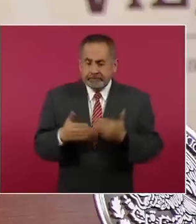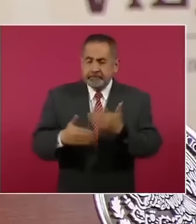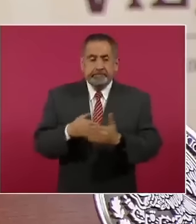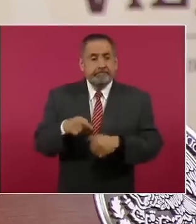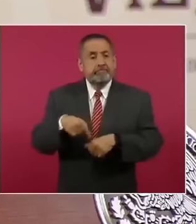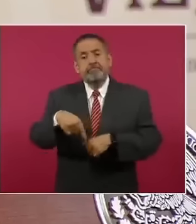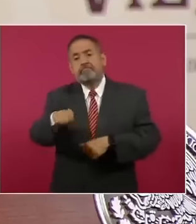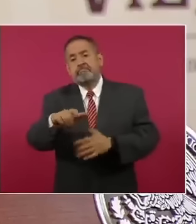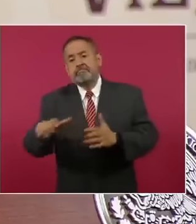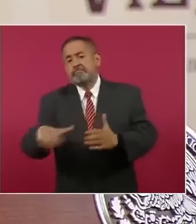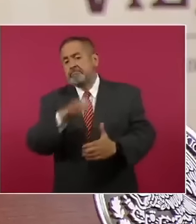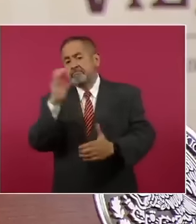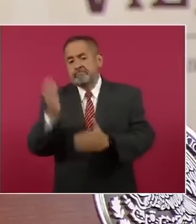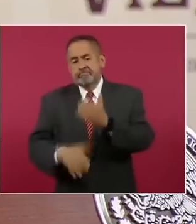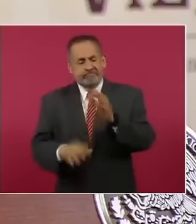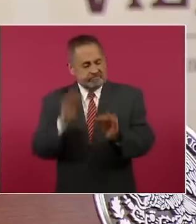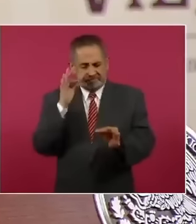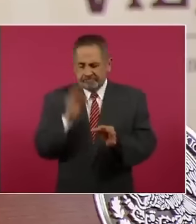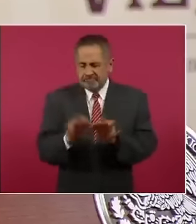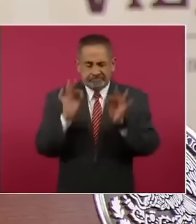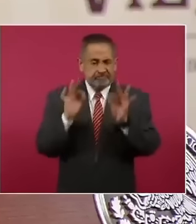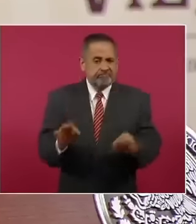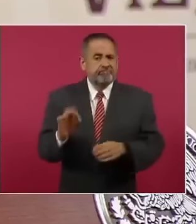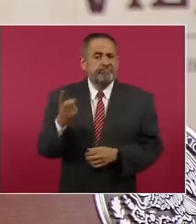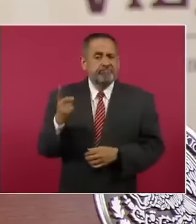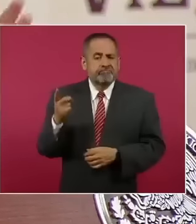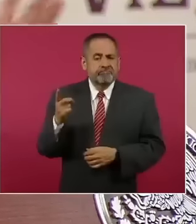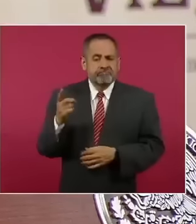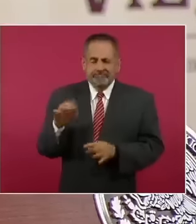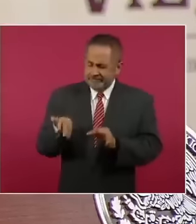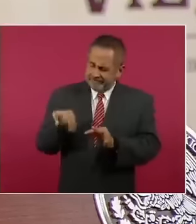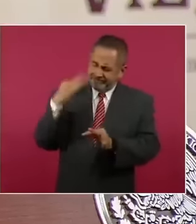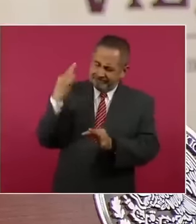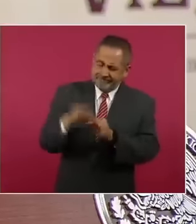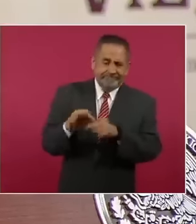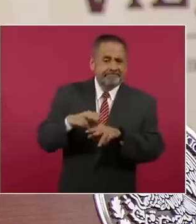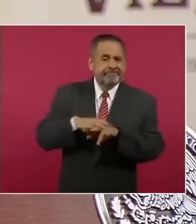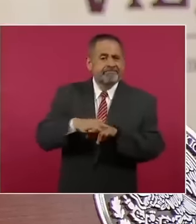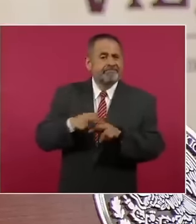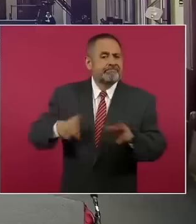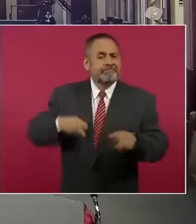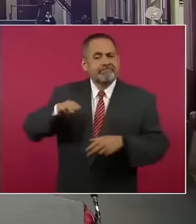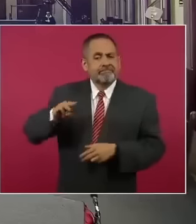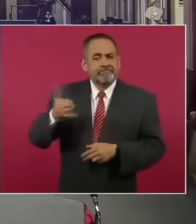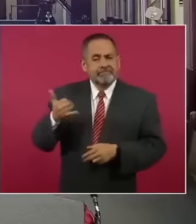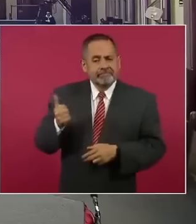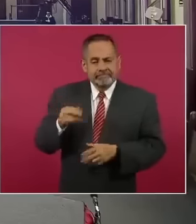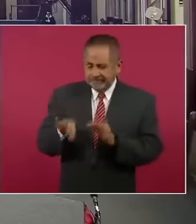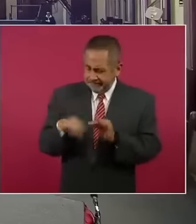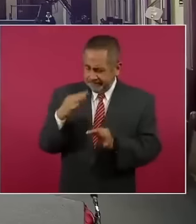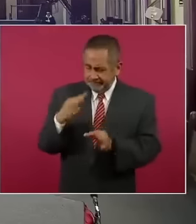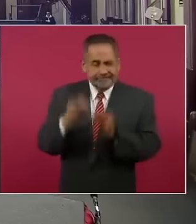a terminar en diciembre, el 3 de mayo y